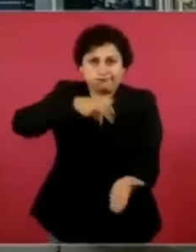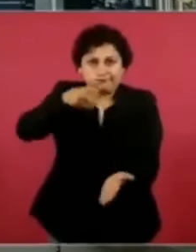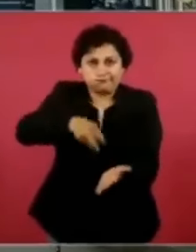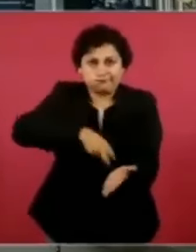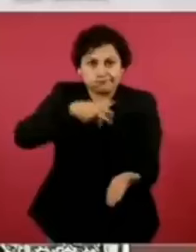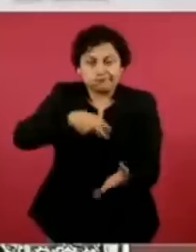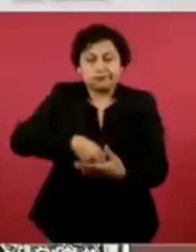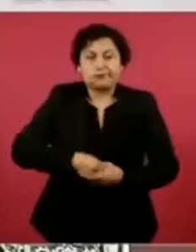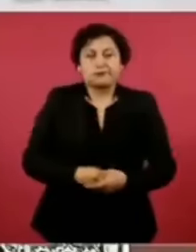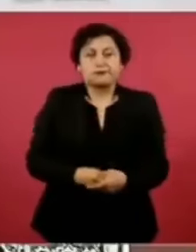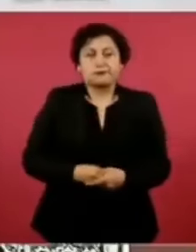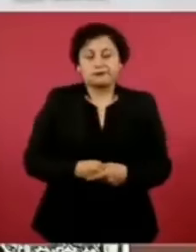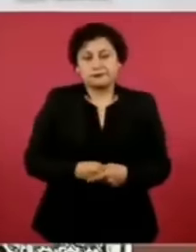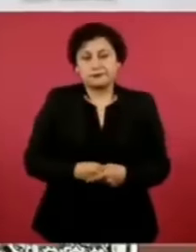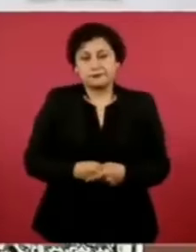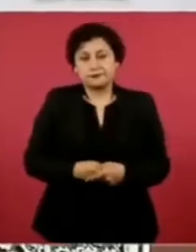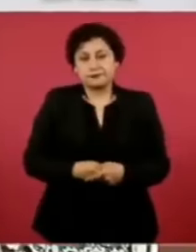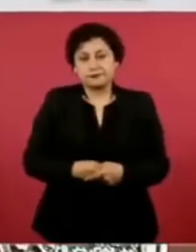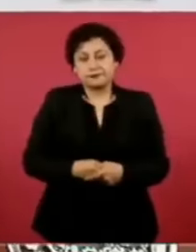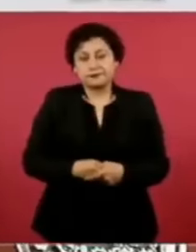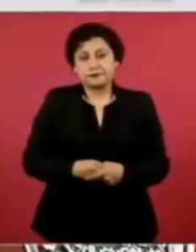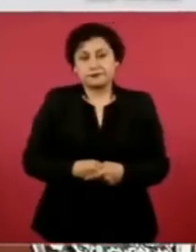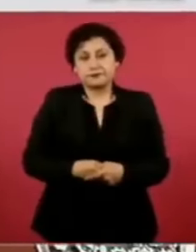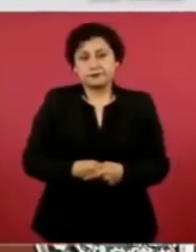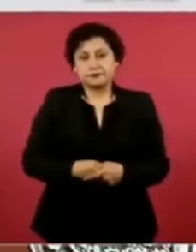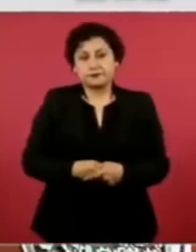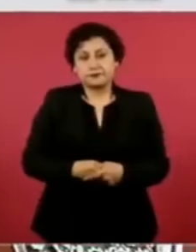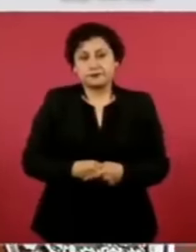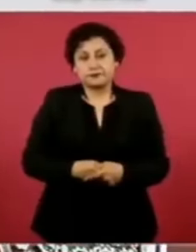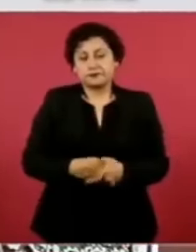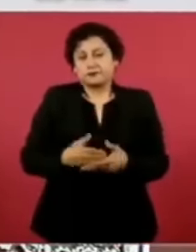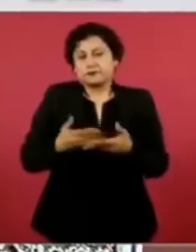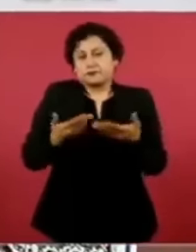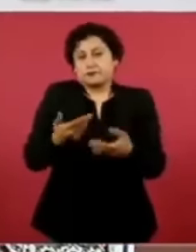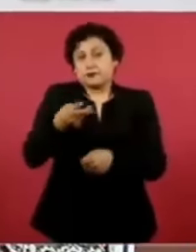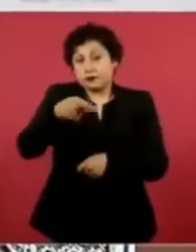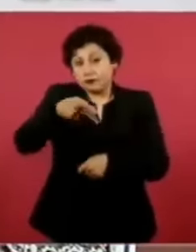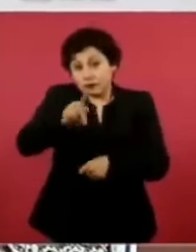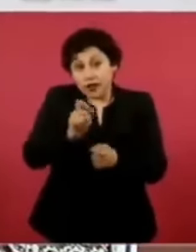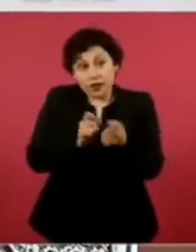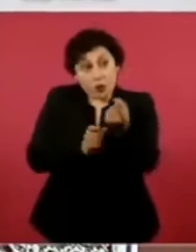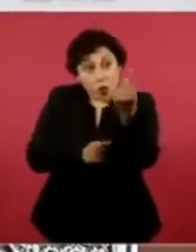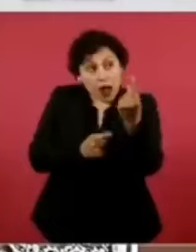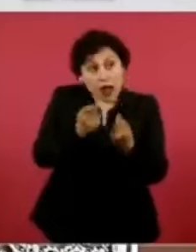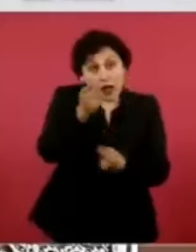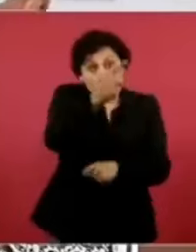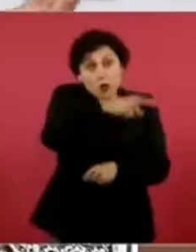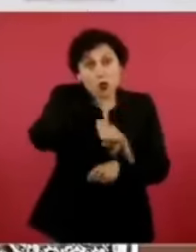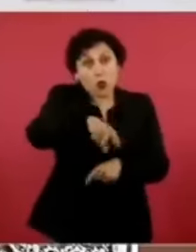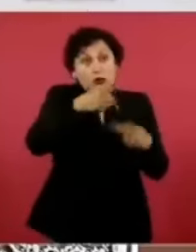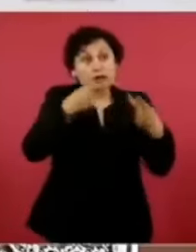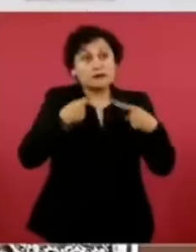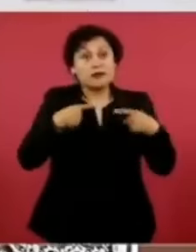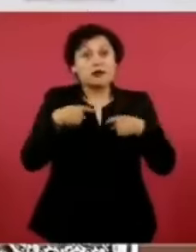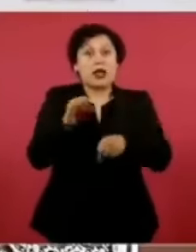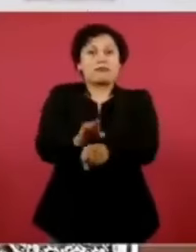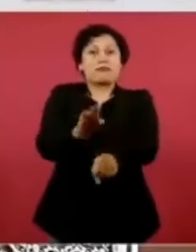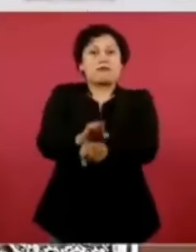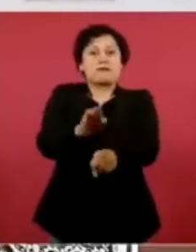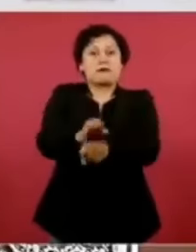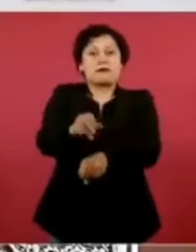Y quienes defienden que sigue el Poder Judicial como está,